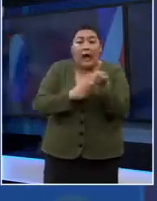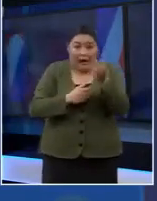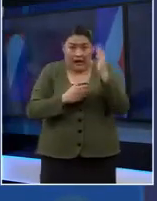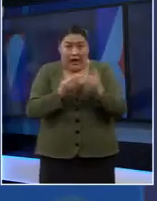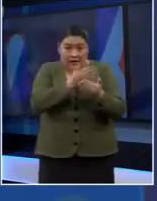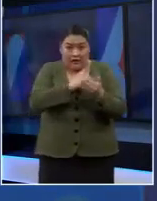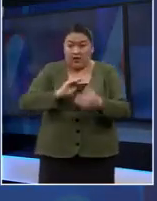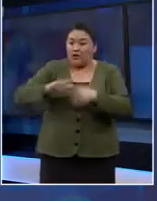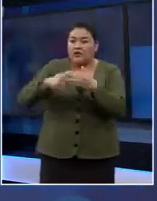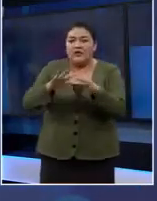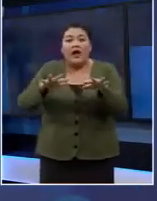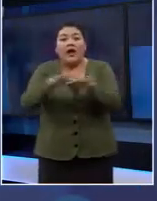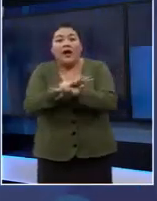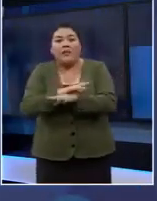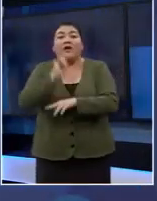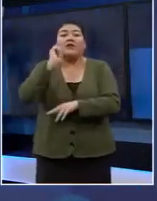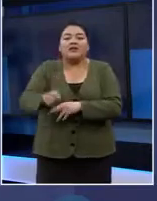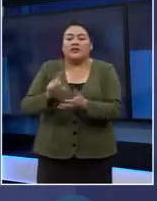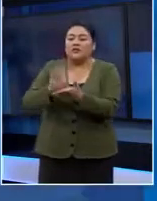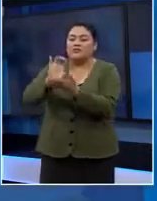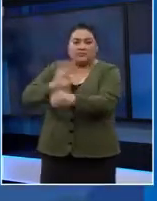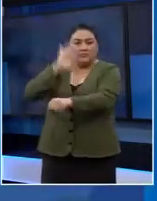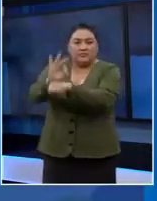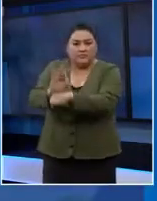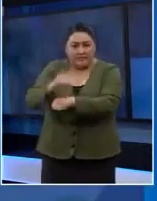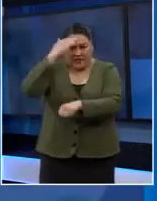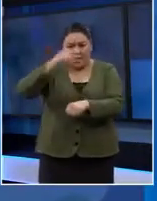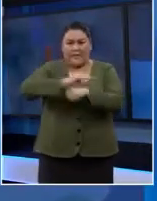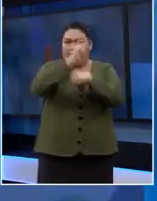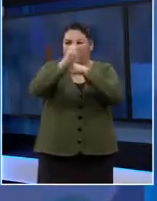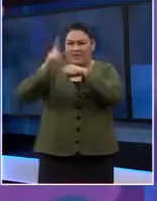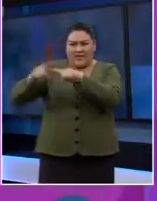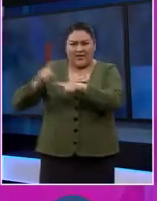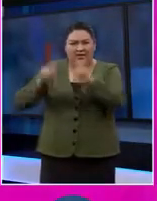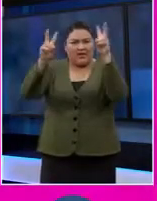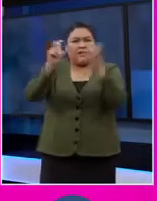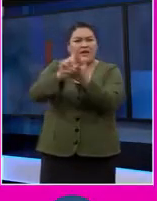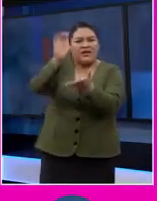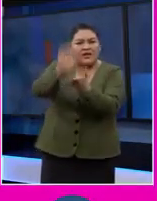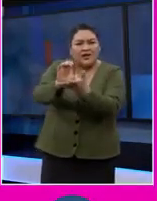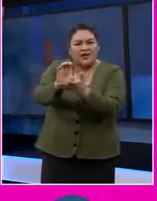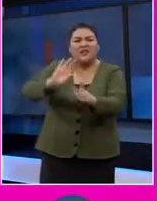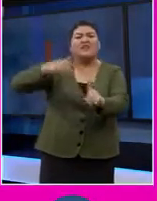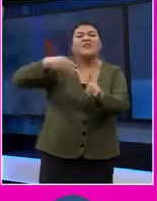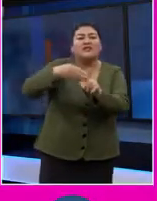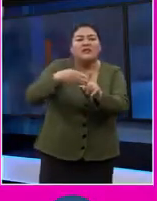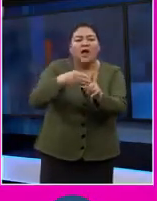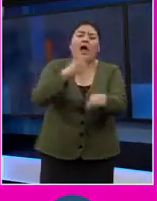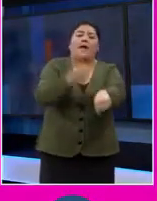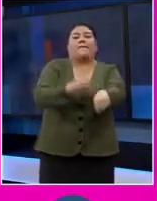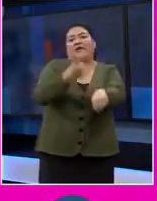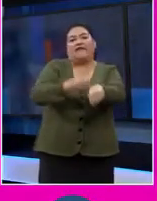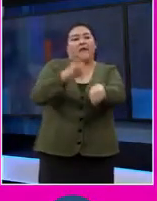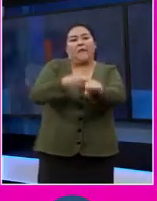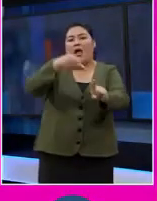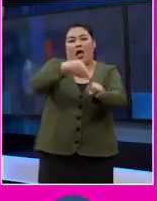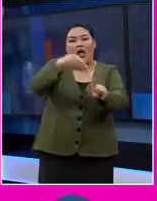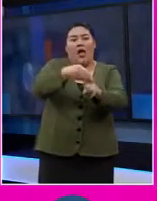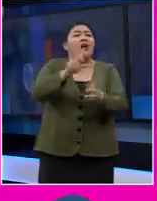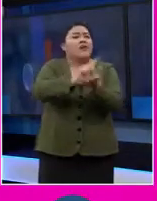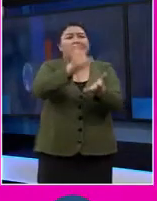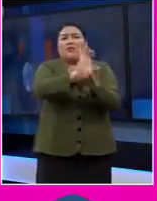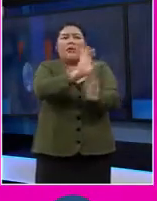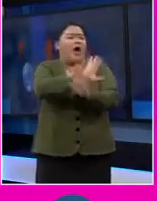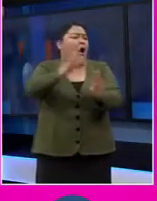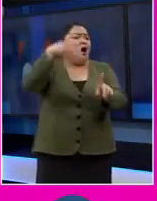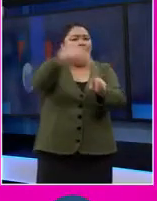¿Y a qué me refiero con esto? Los países en general, cuando hablaban de discapacidad, hablaban de políticas médicas, como si la discapacidad solamente tuviera